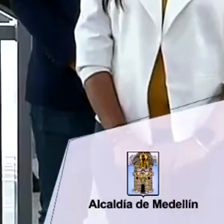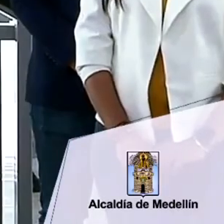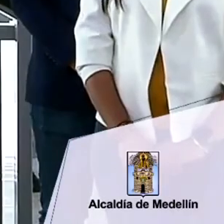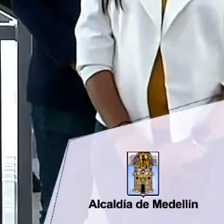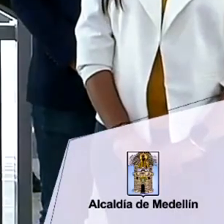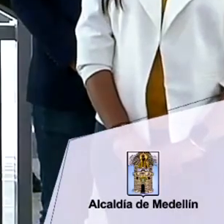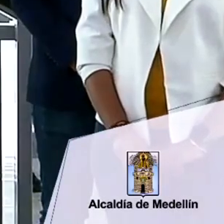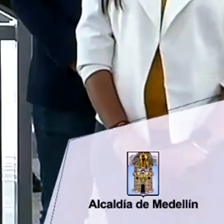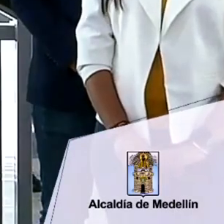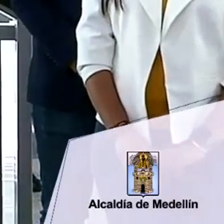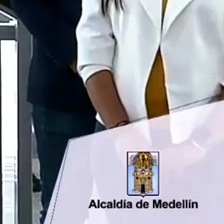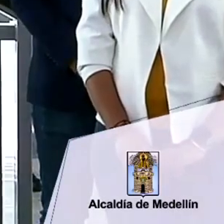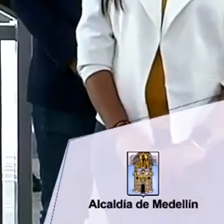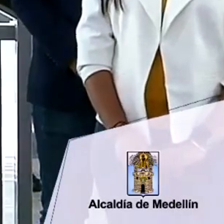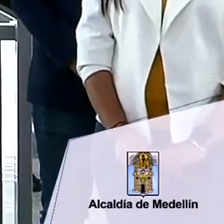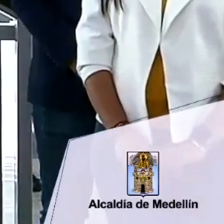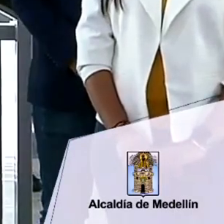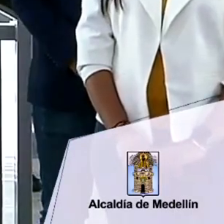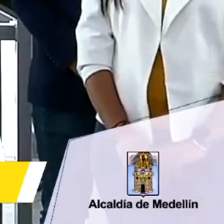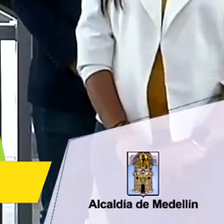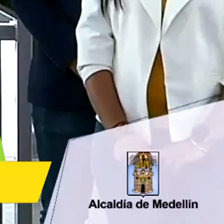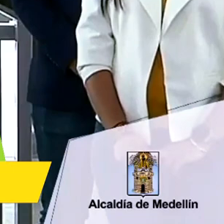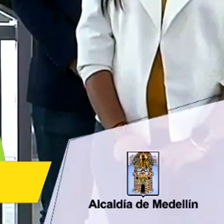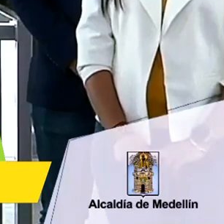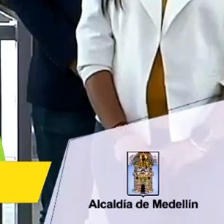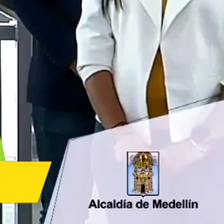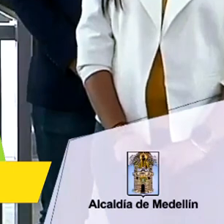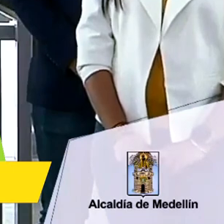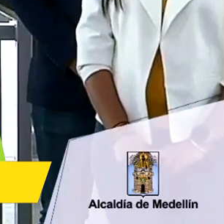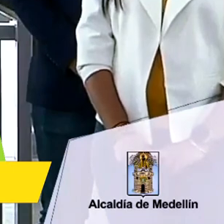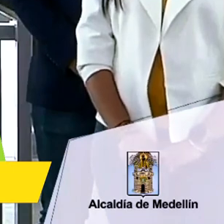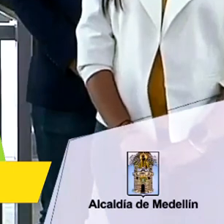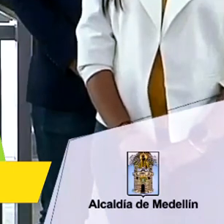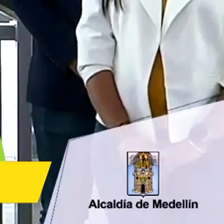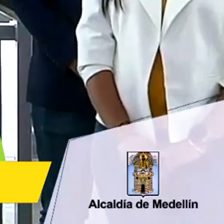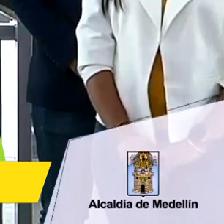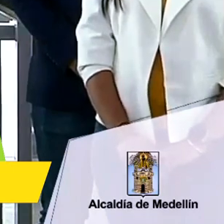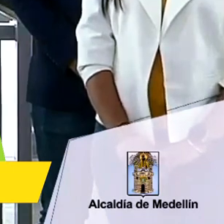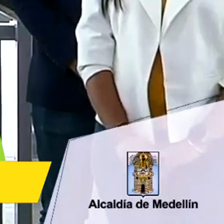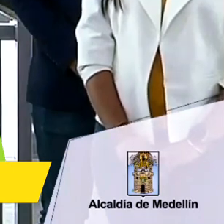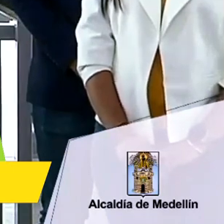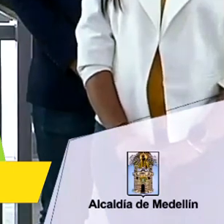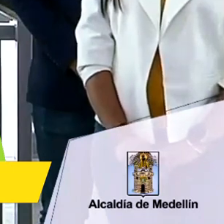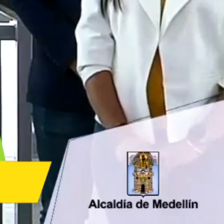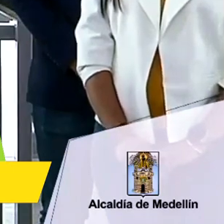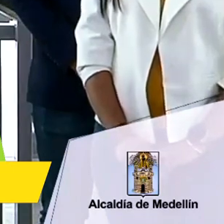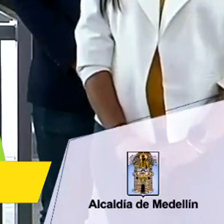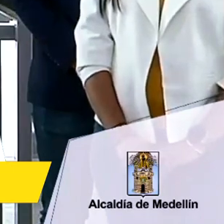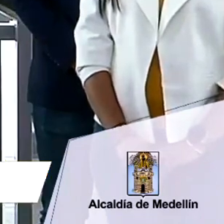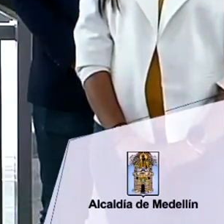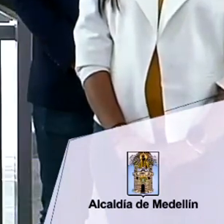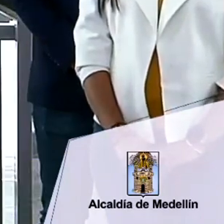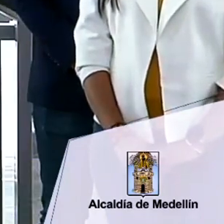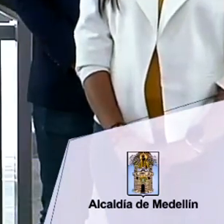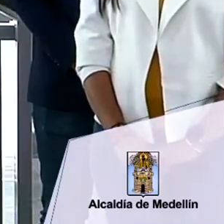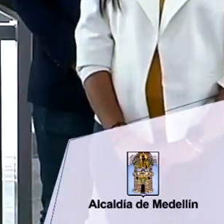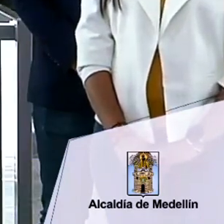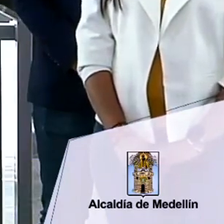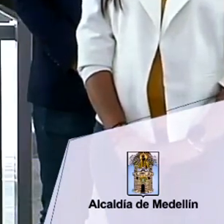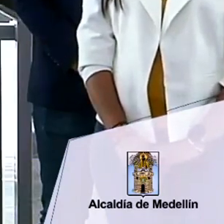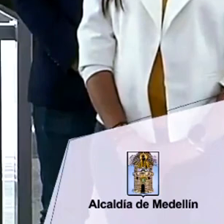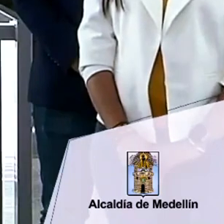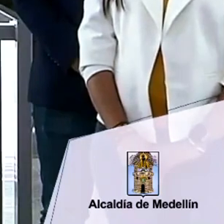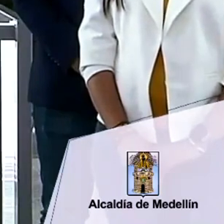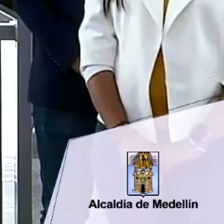Va a reducir en 5 millones de toneladas la disposición o la emisión de CO2